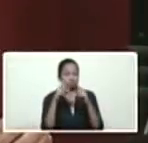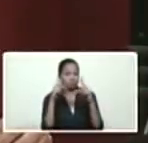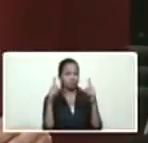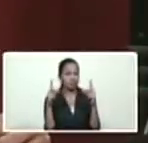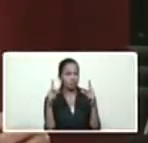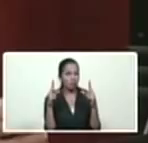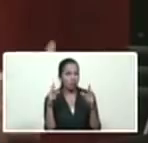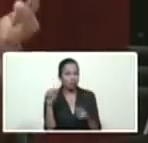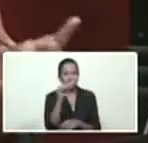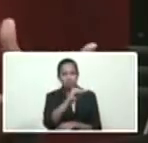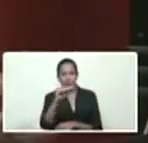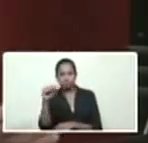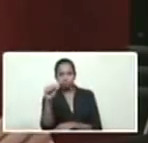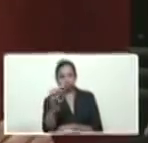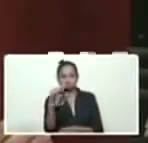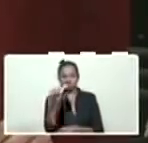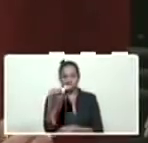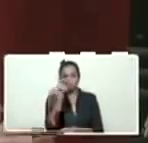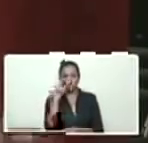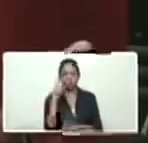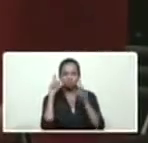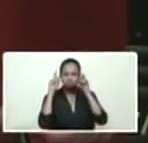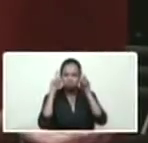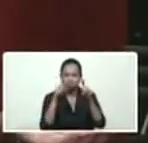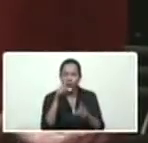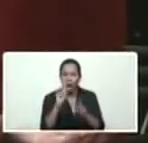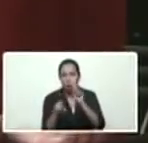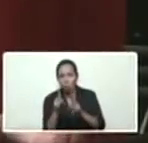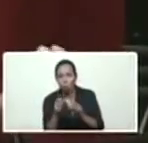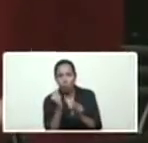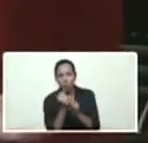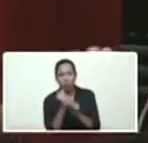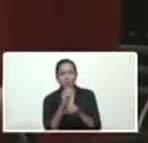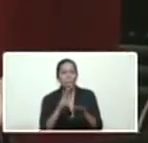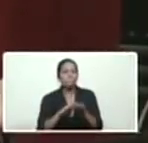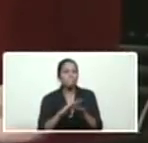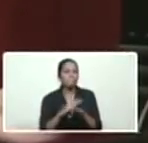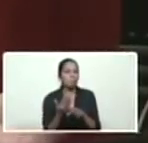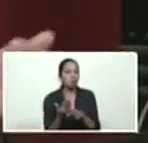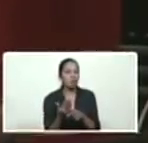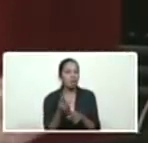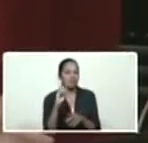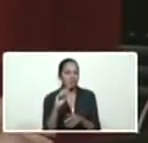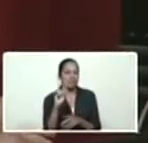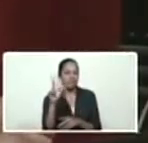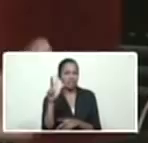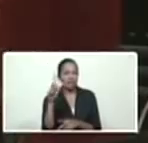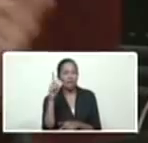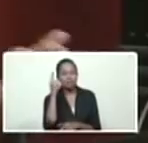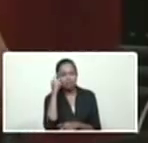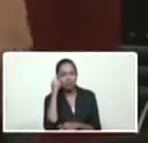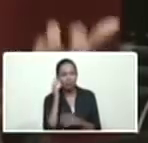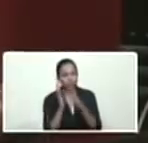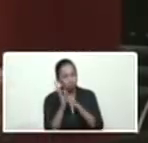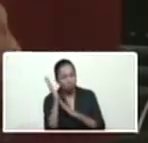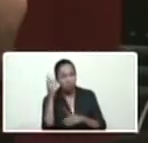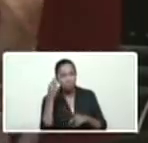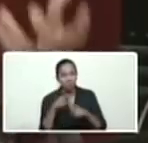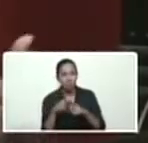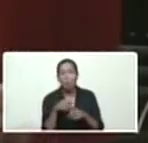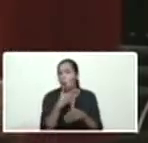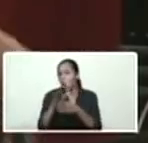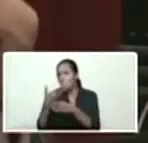cisterna. Hoy yo regañaba a algunos trabajadores porque tienen tres días de dormir y no, ministra, no nos vamos, quedamos